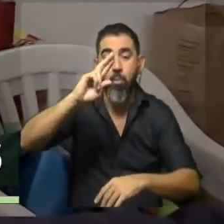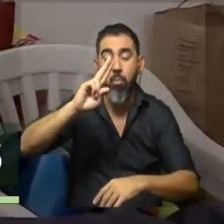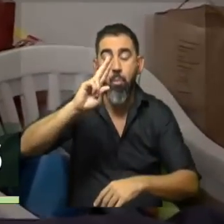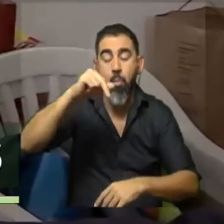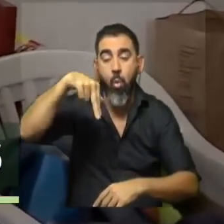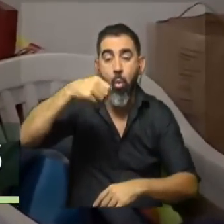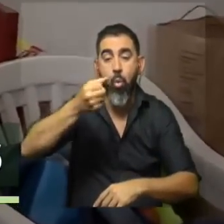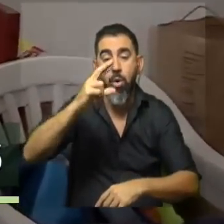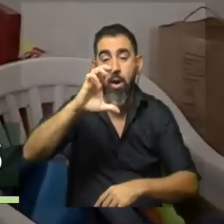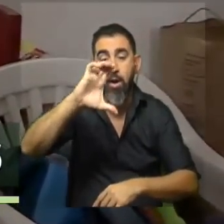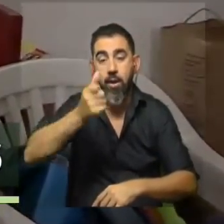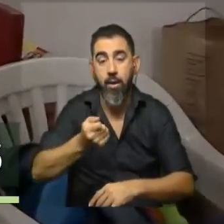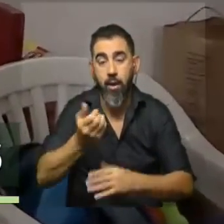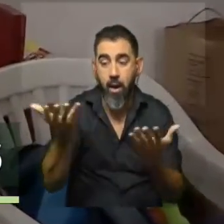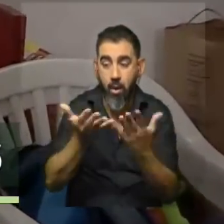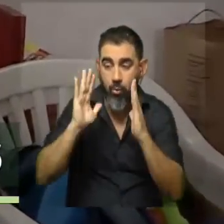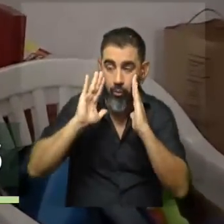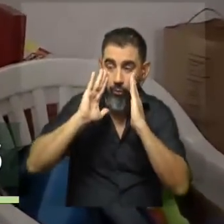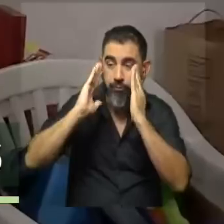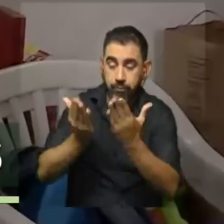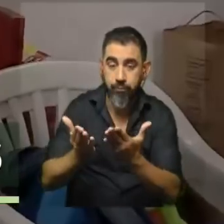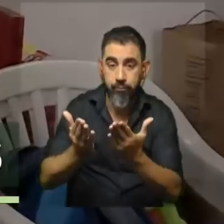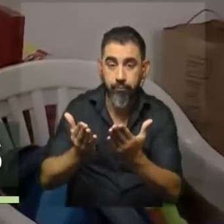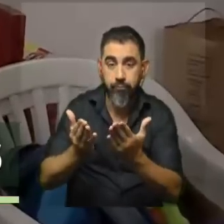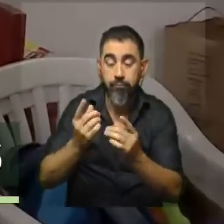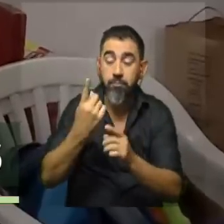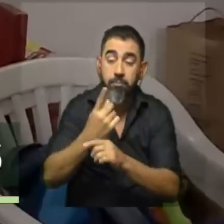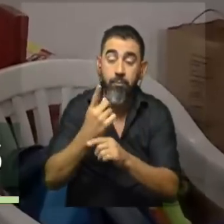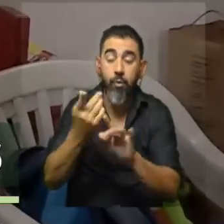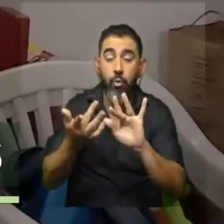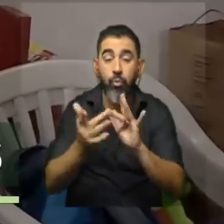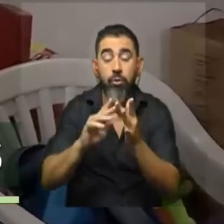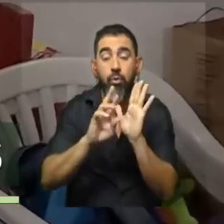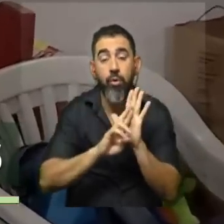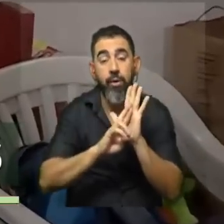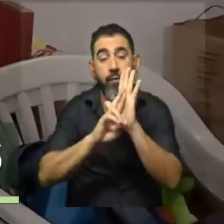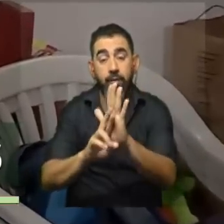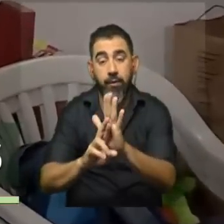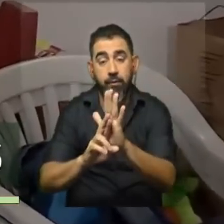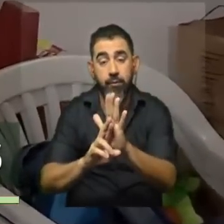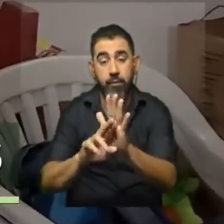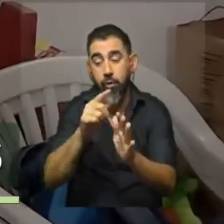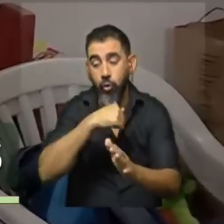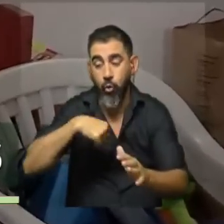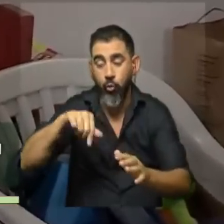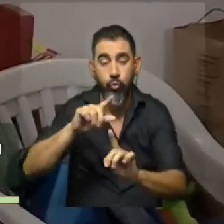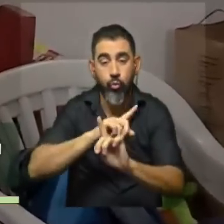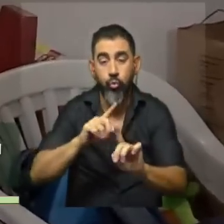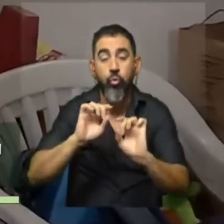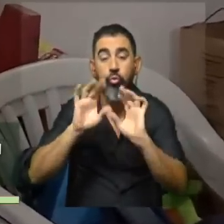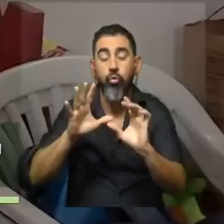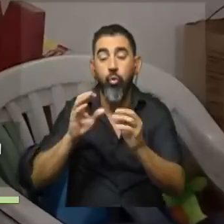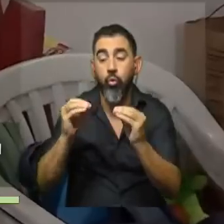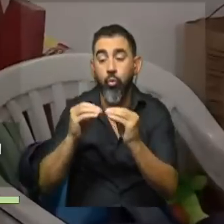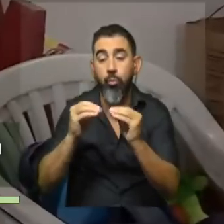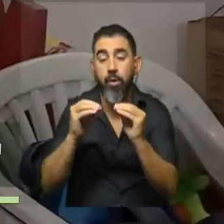puerto en el que estamos ahora trabajando, es con los referentes, o sea que no vamos más que con los